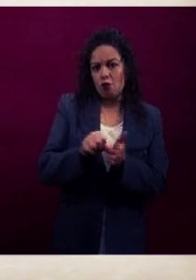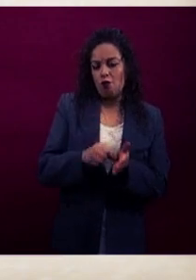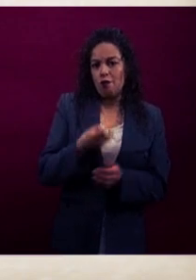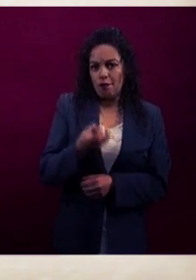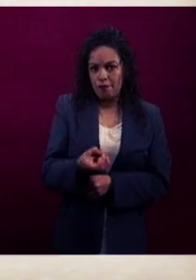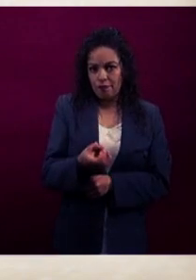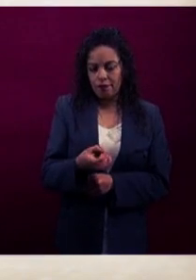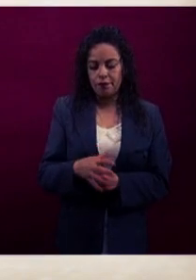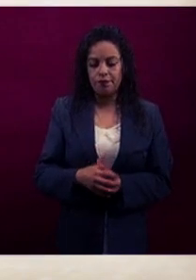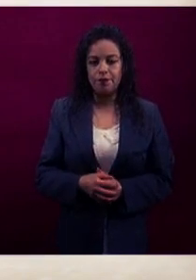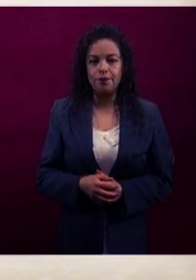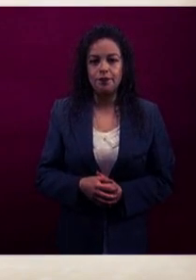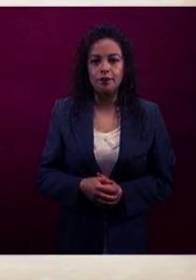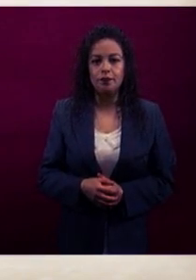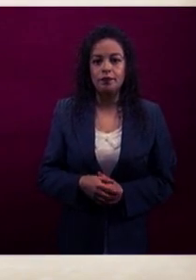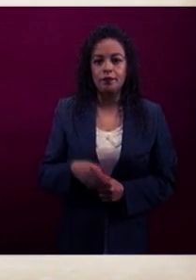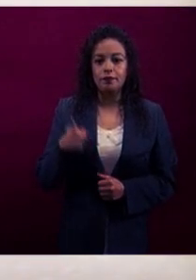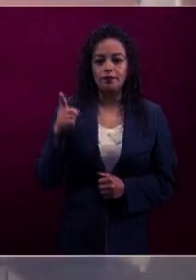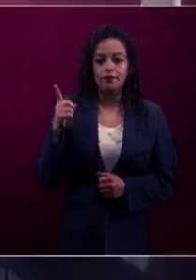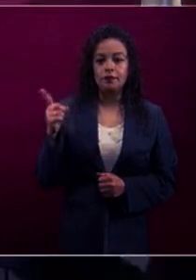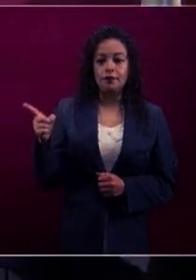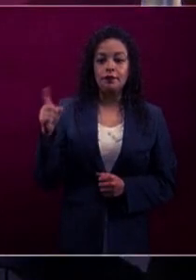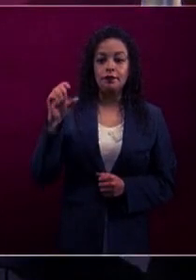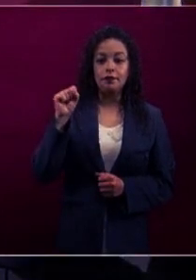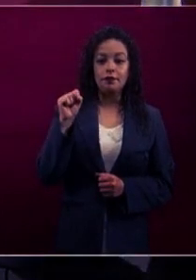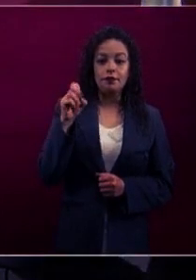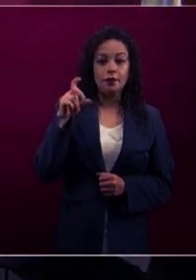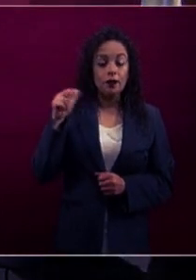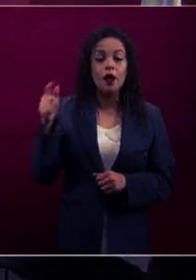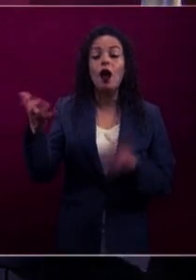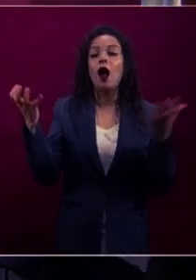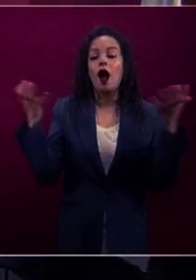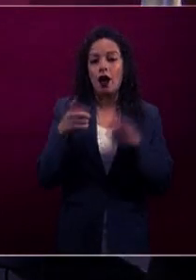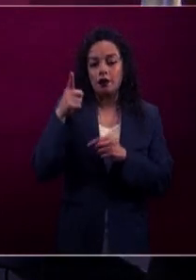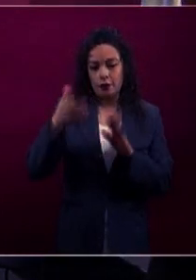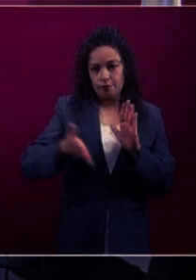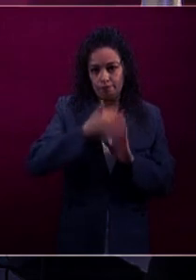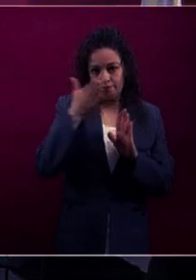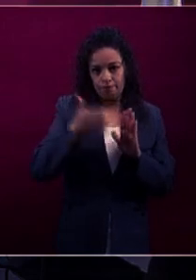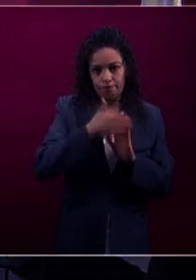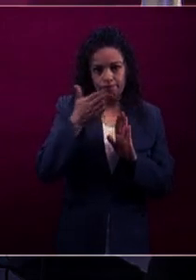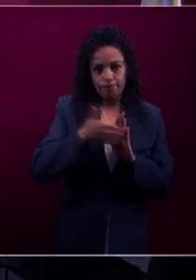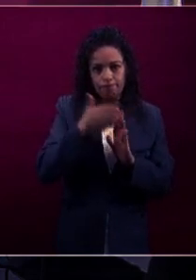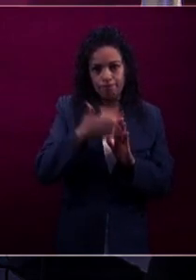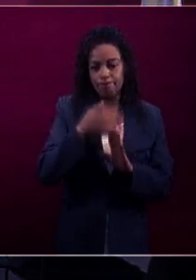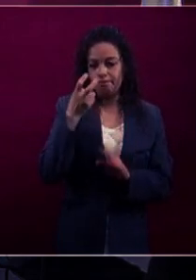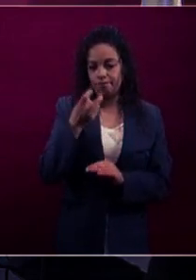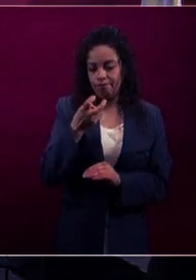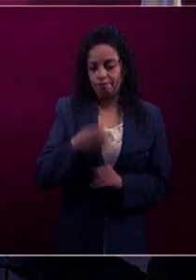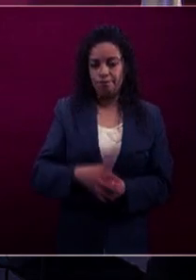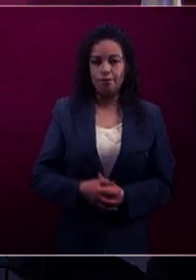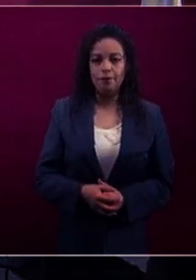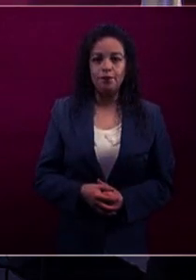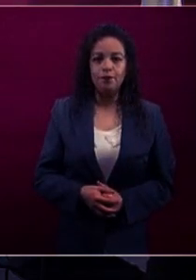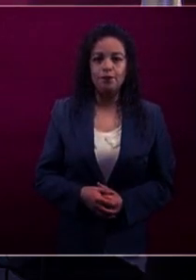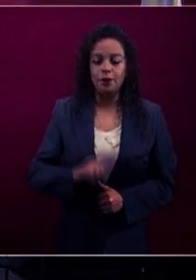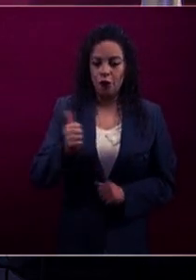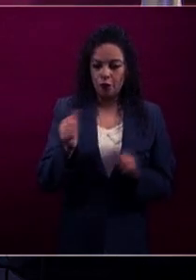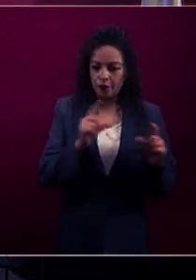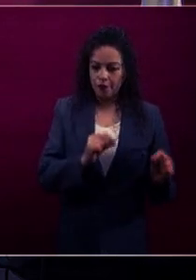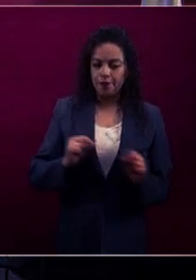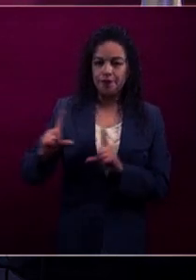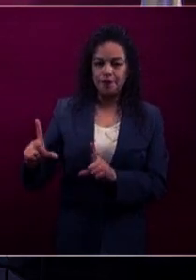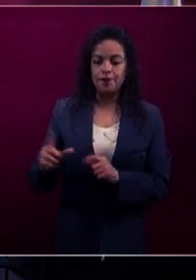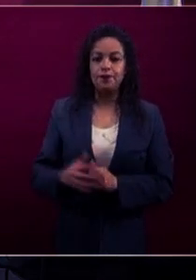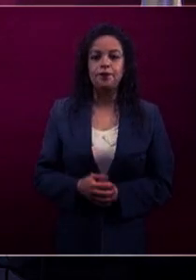será la Secretaría de la Defensa Nacional la que se encargue de la construcción de estos cuarteles. Adelante, por favor. En cuanto a